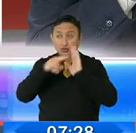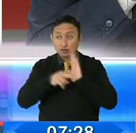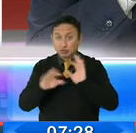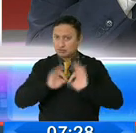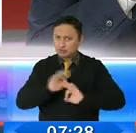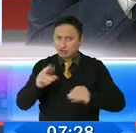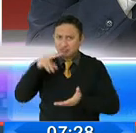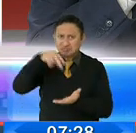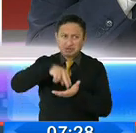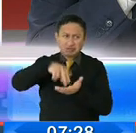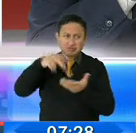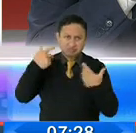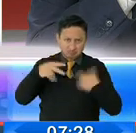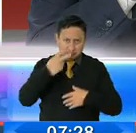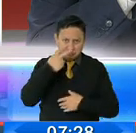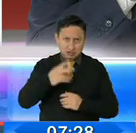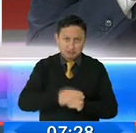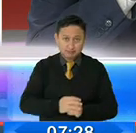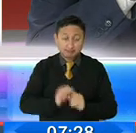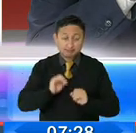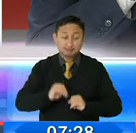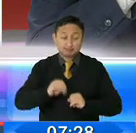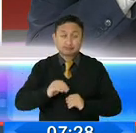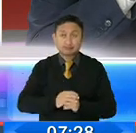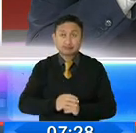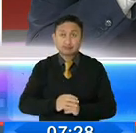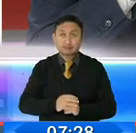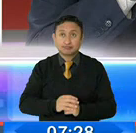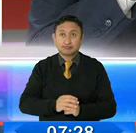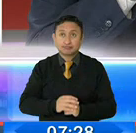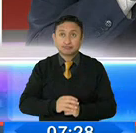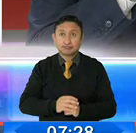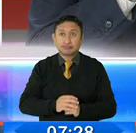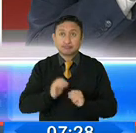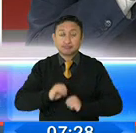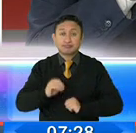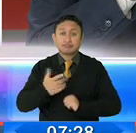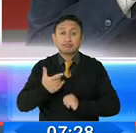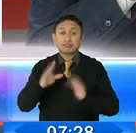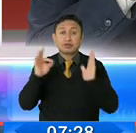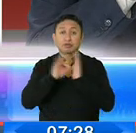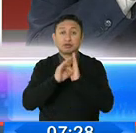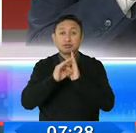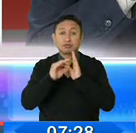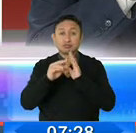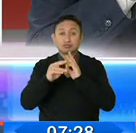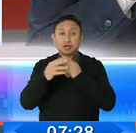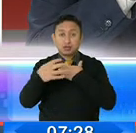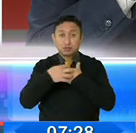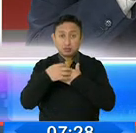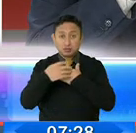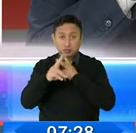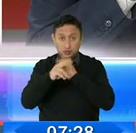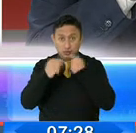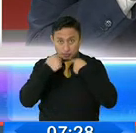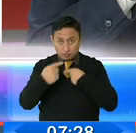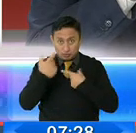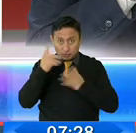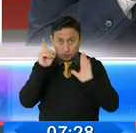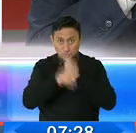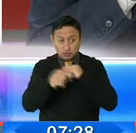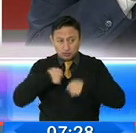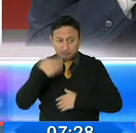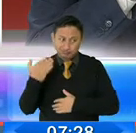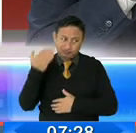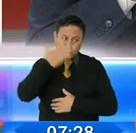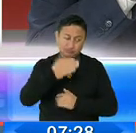foro se nota y hemos recibido a través de redes sociales a las cuales hemos tenido que intervenir posteriormente.